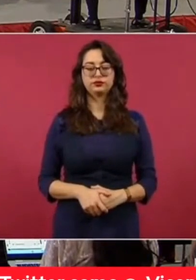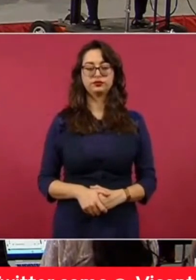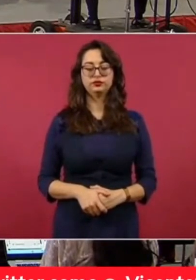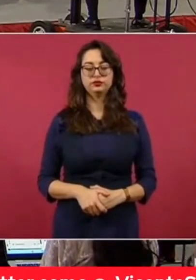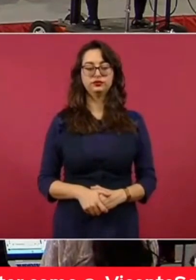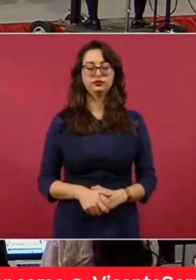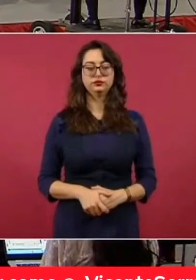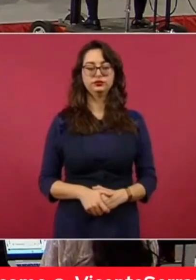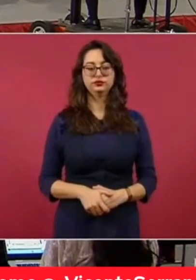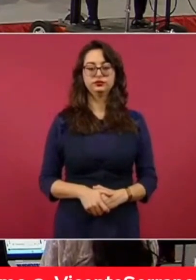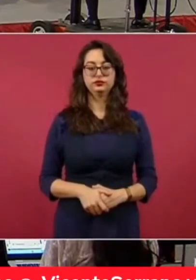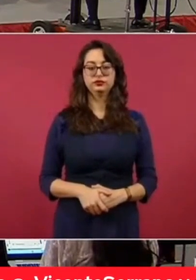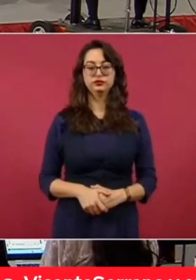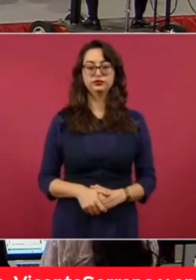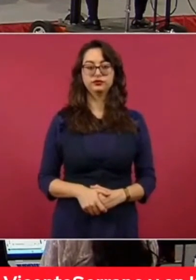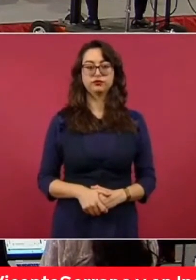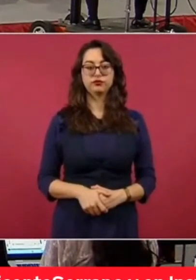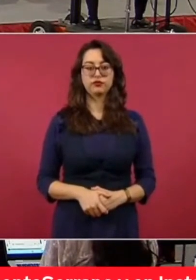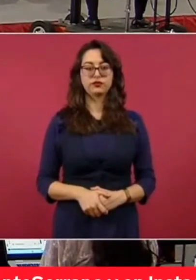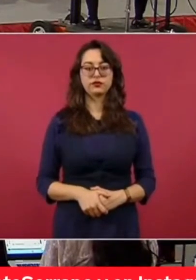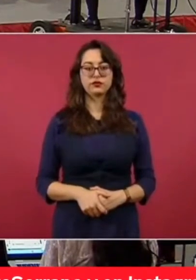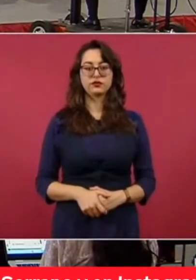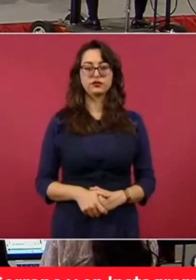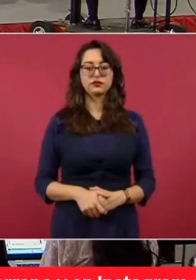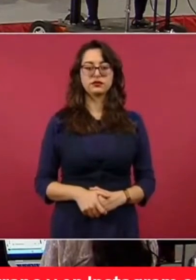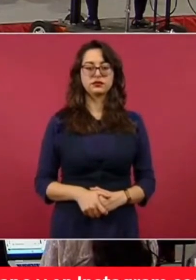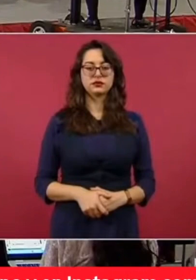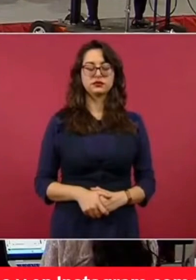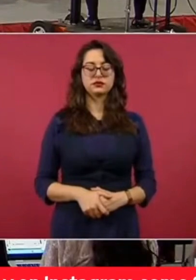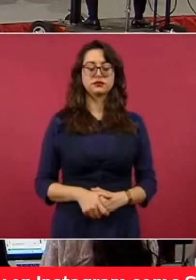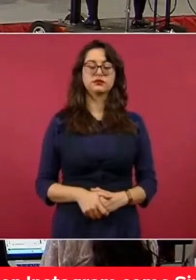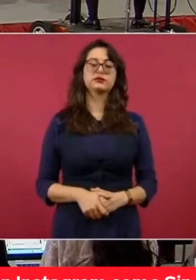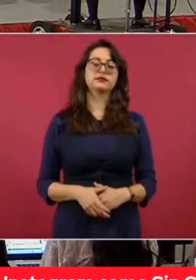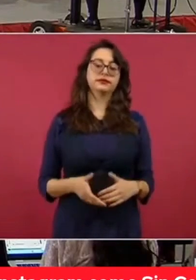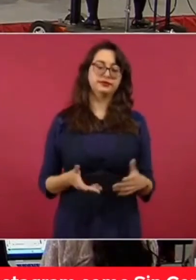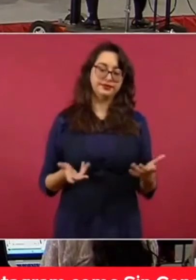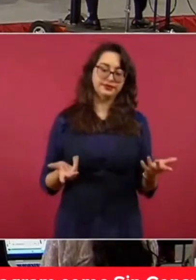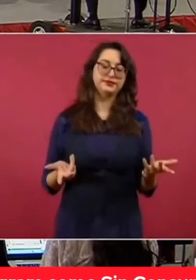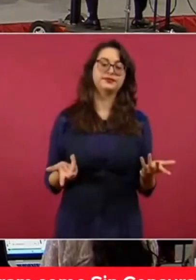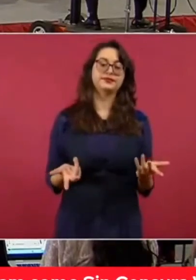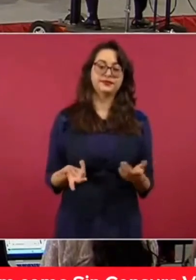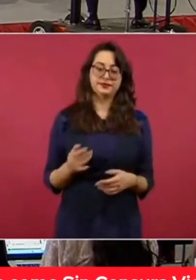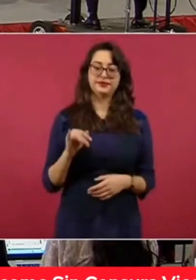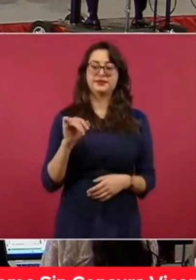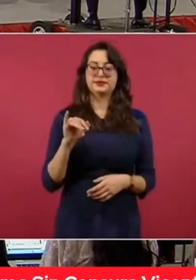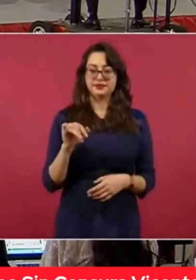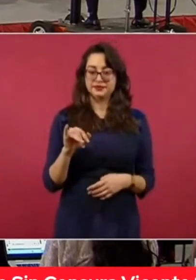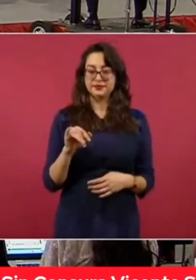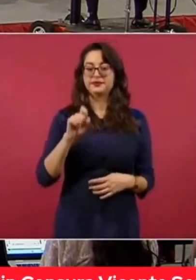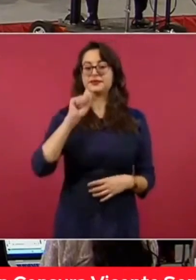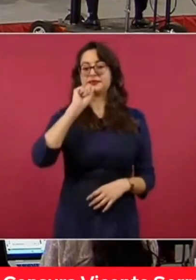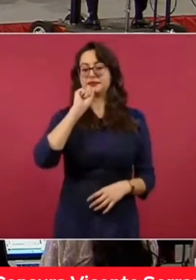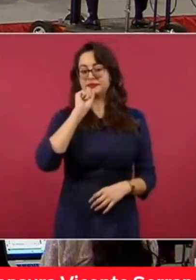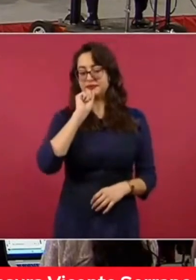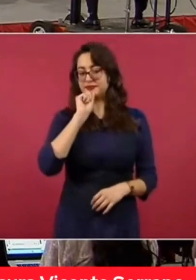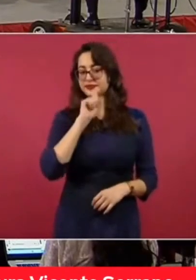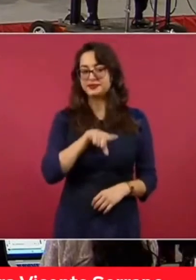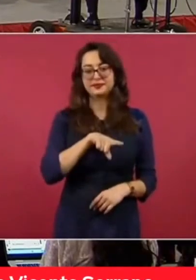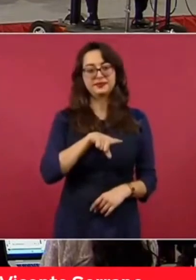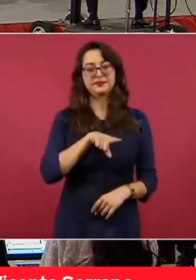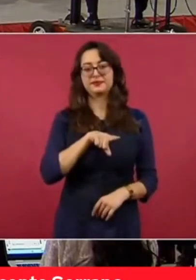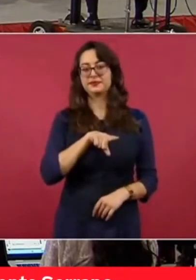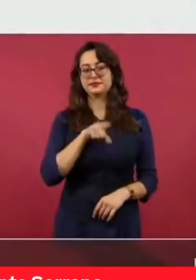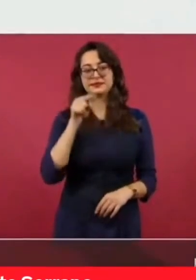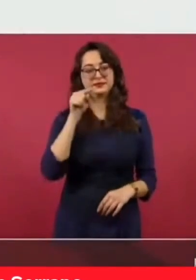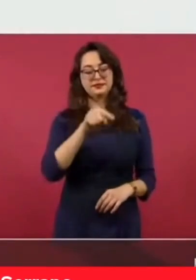¿Cuál? Ah sí estos de Pisa eran los consentidos